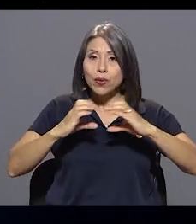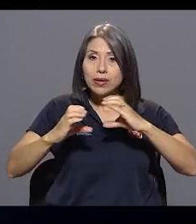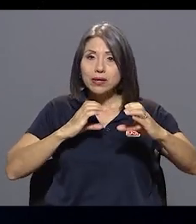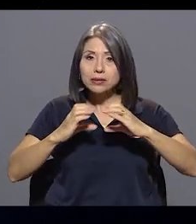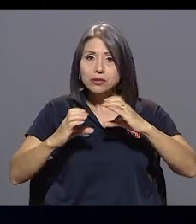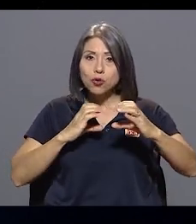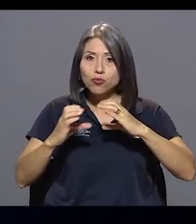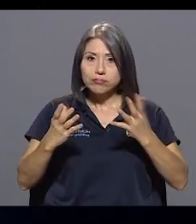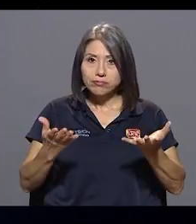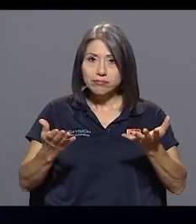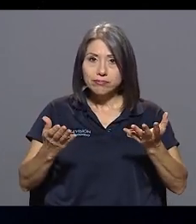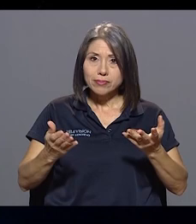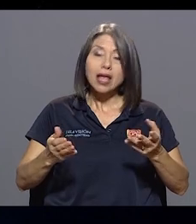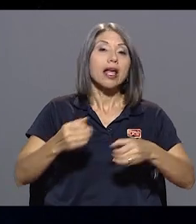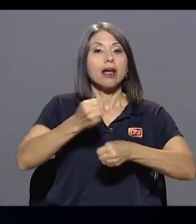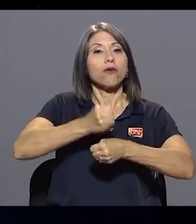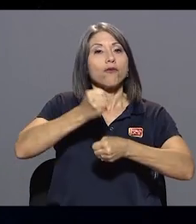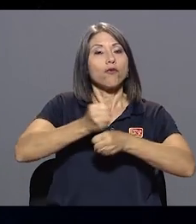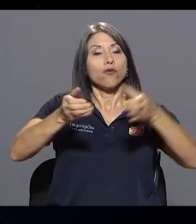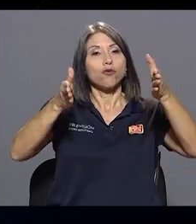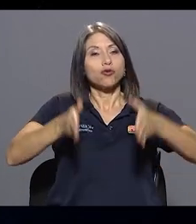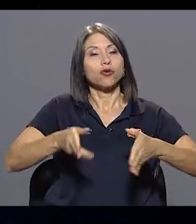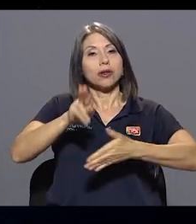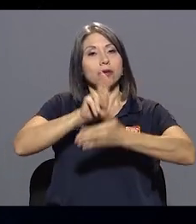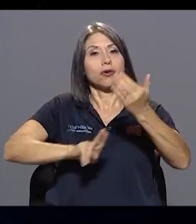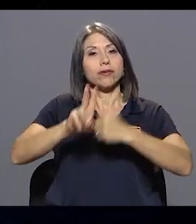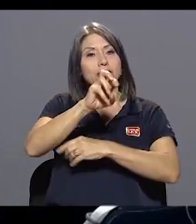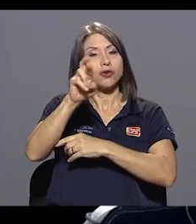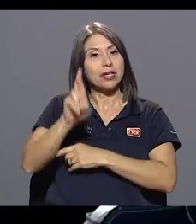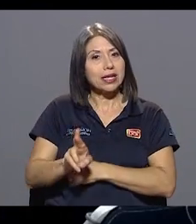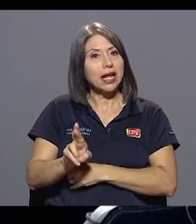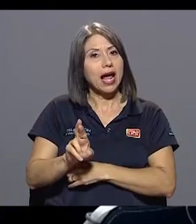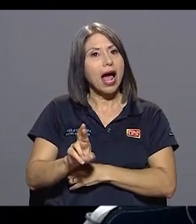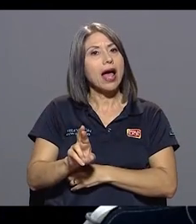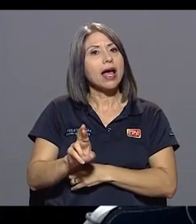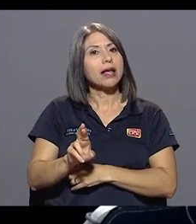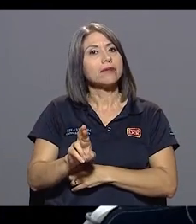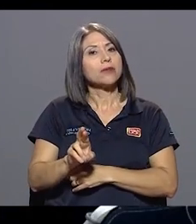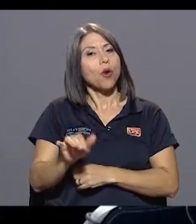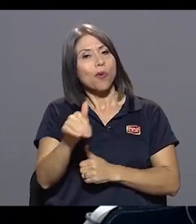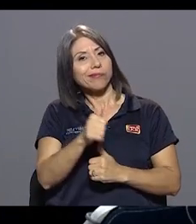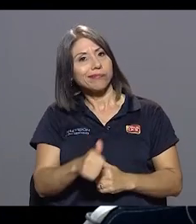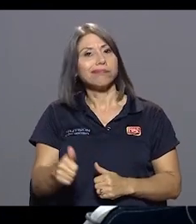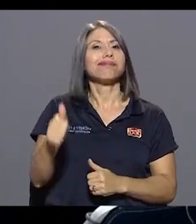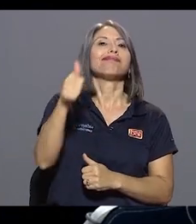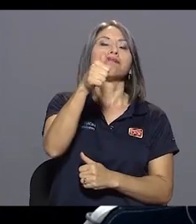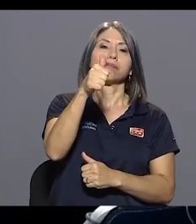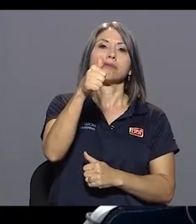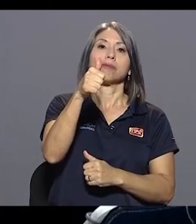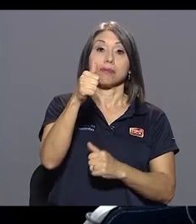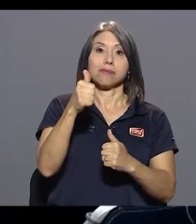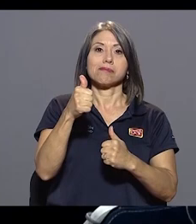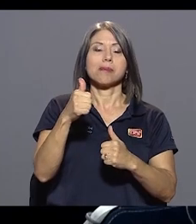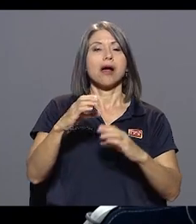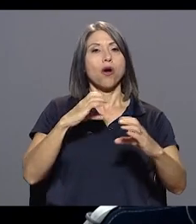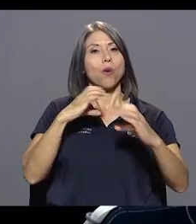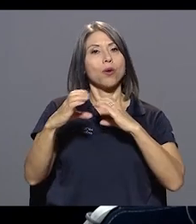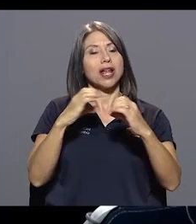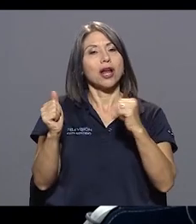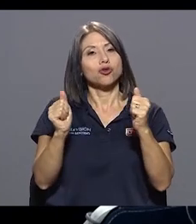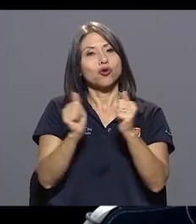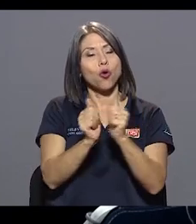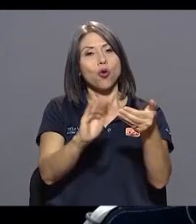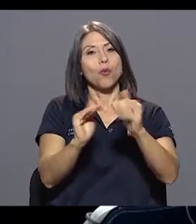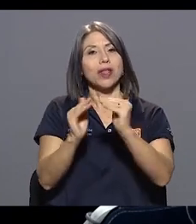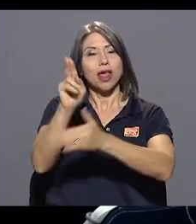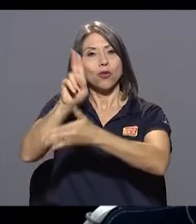las personas funcionarias de la Universidad de Costa Rica tuviéramos prioridad para comunicarnos con la comunidad universitaria, como